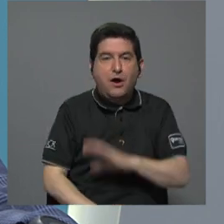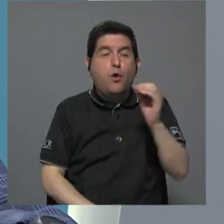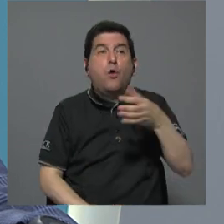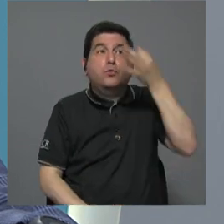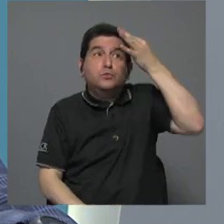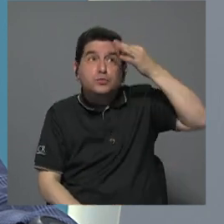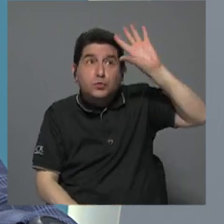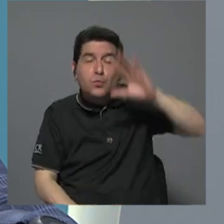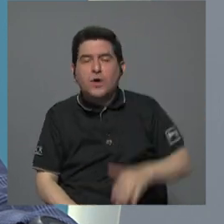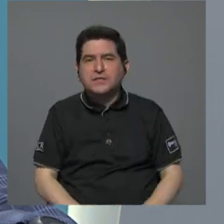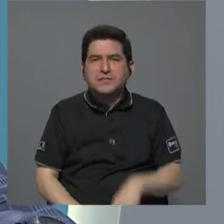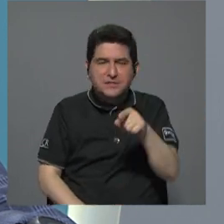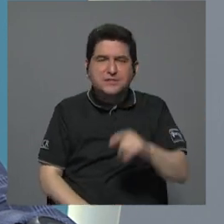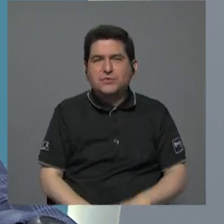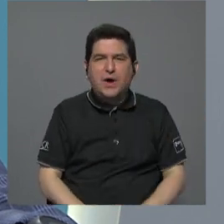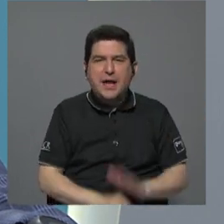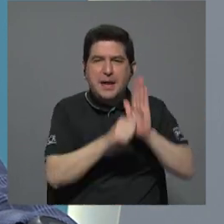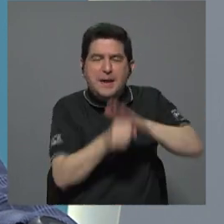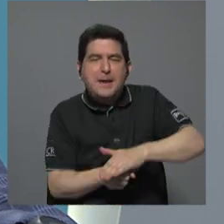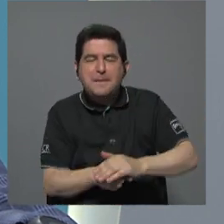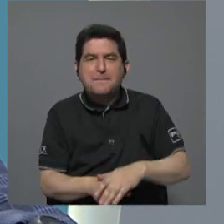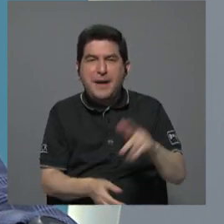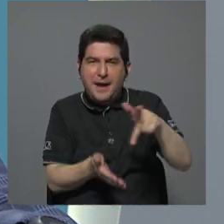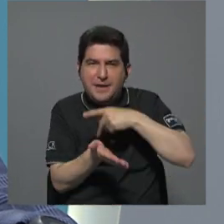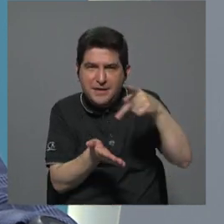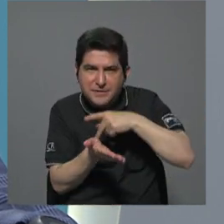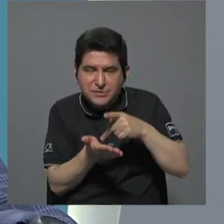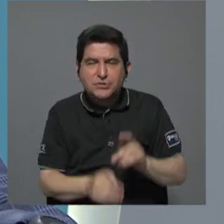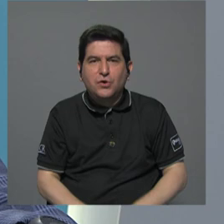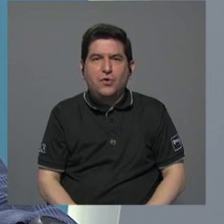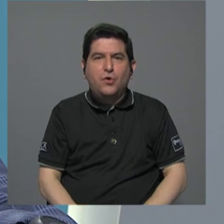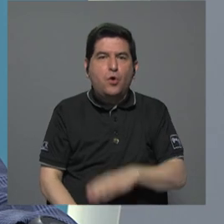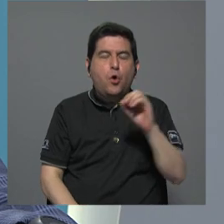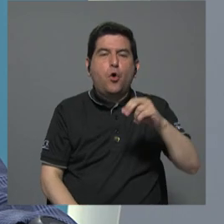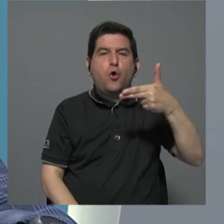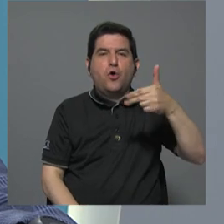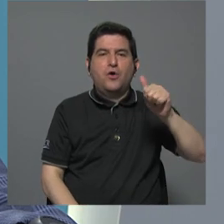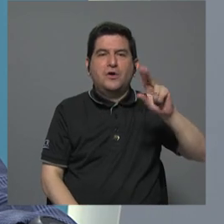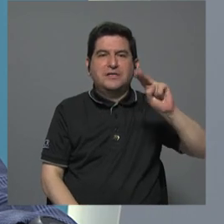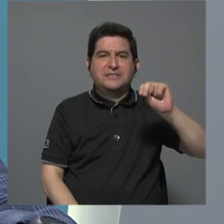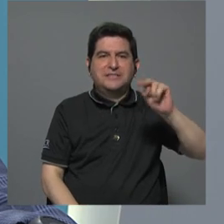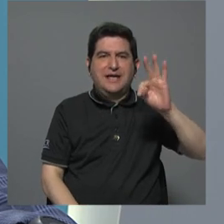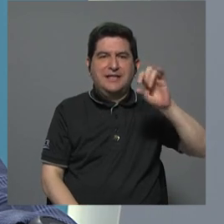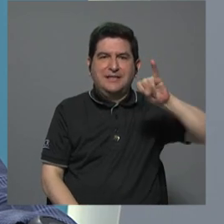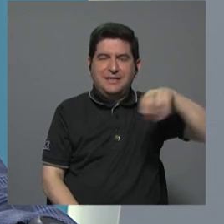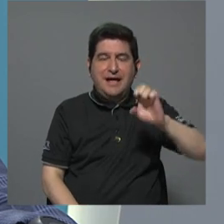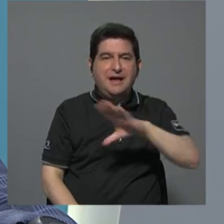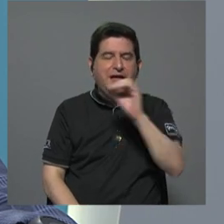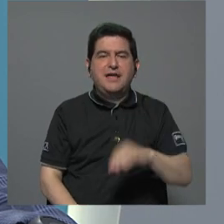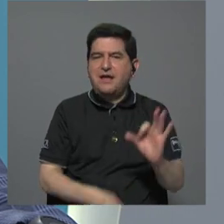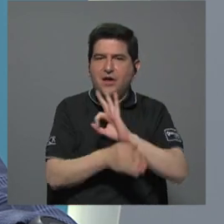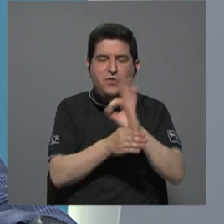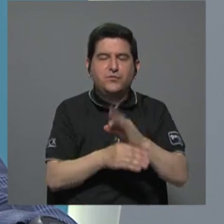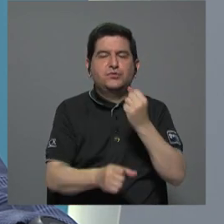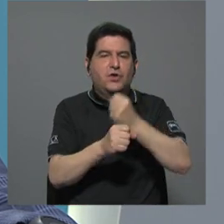de presunto extorsión o de presunto chantaje con el fracaso en la obra civil.